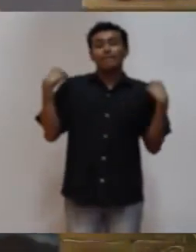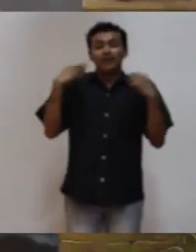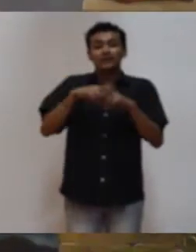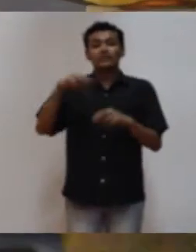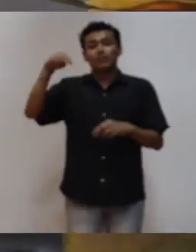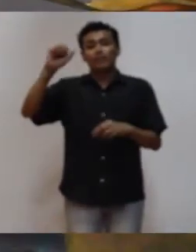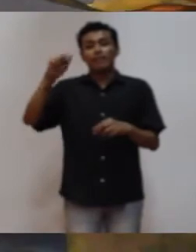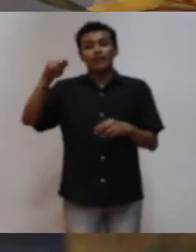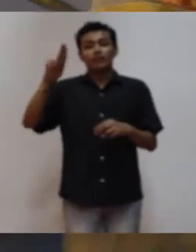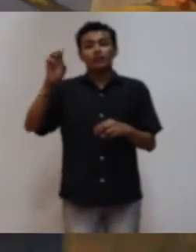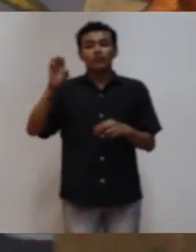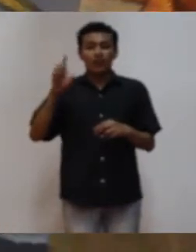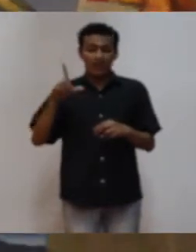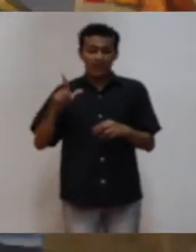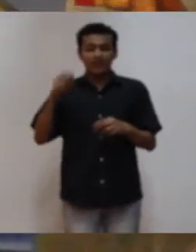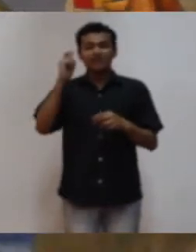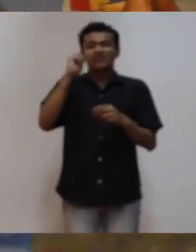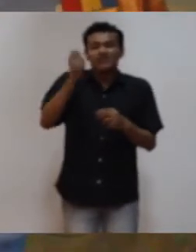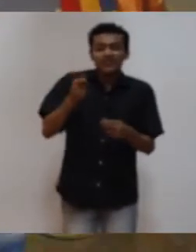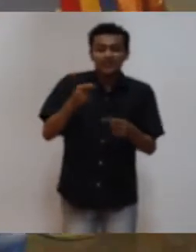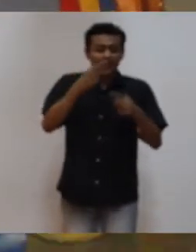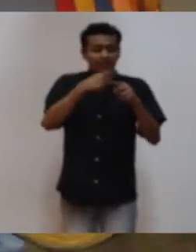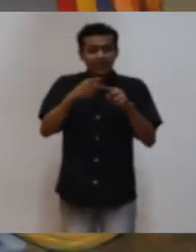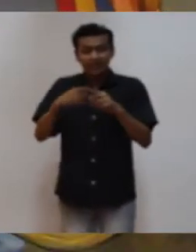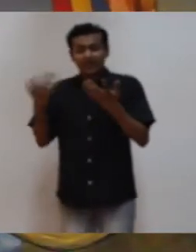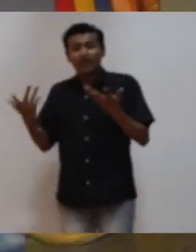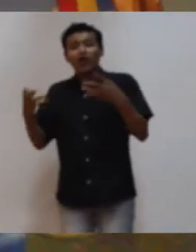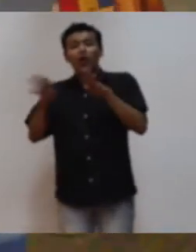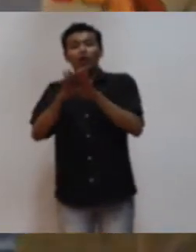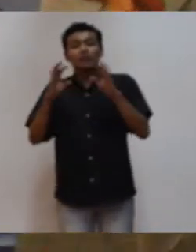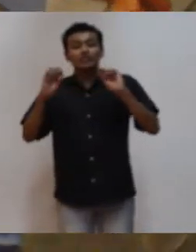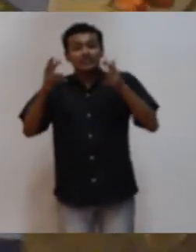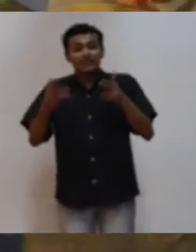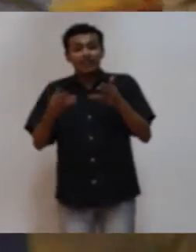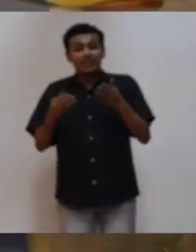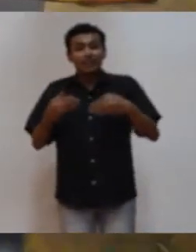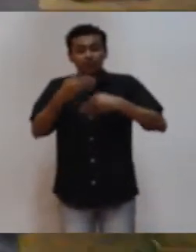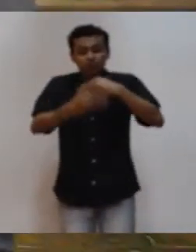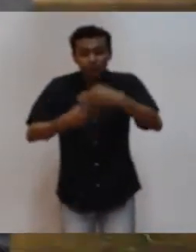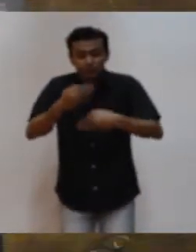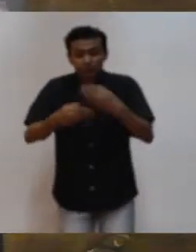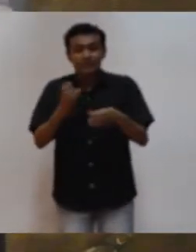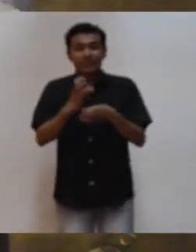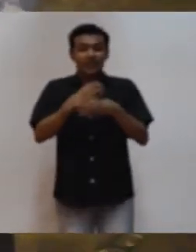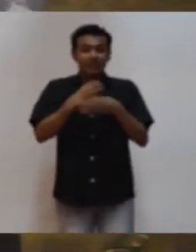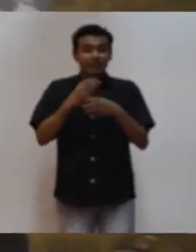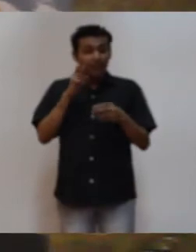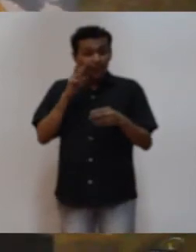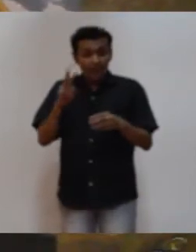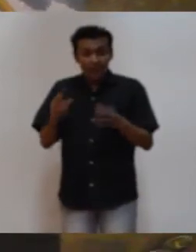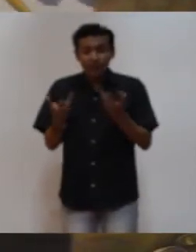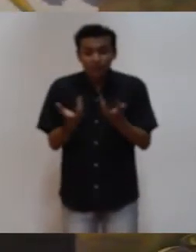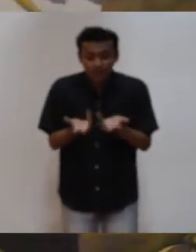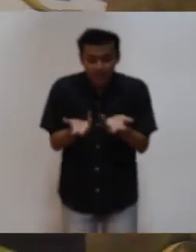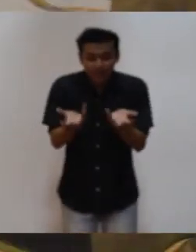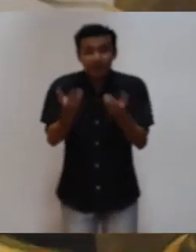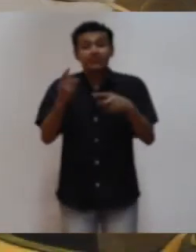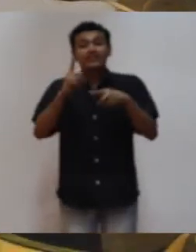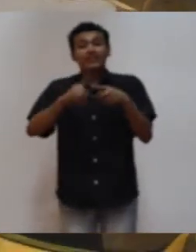de Chiapas y México. Abajo tenemos las manos muy representativas de quienes trabajan la tierra,